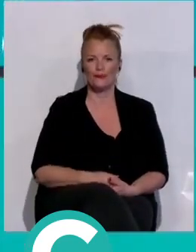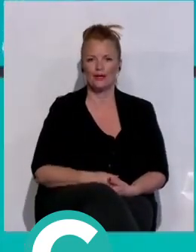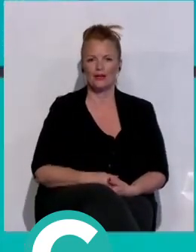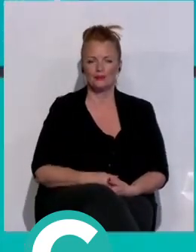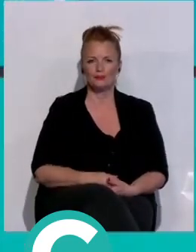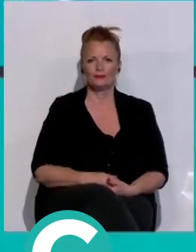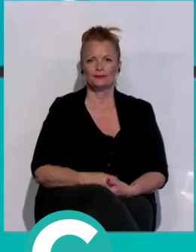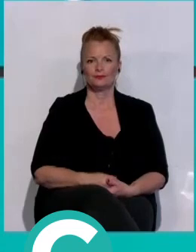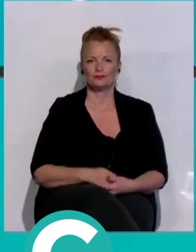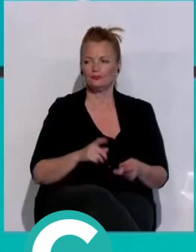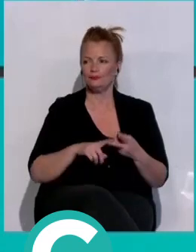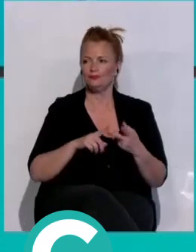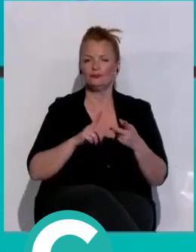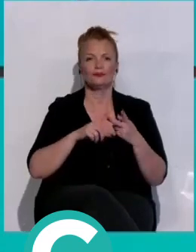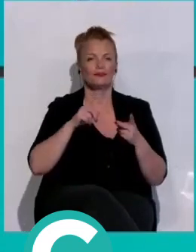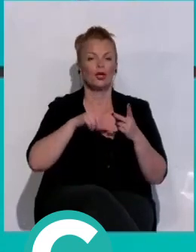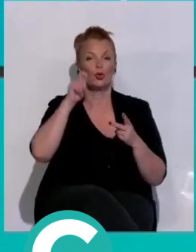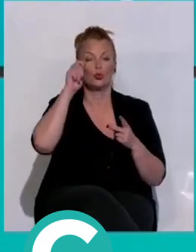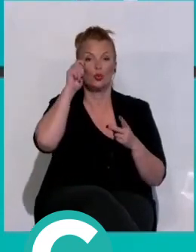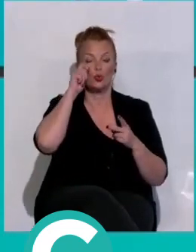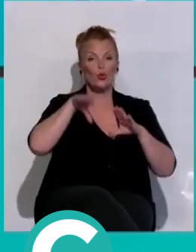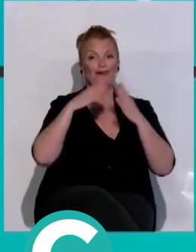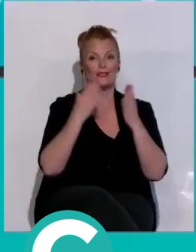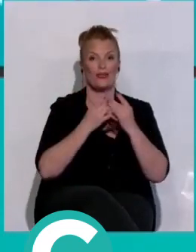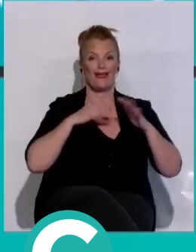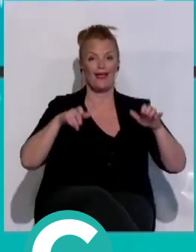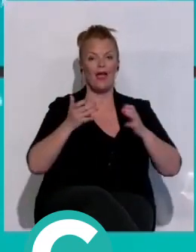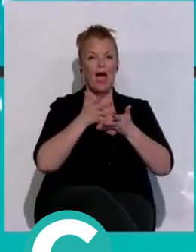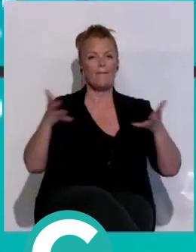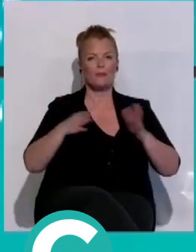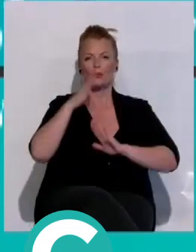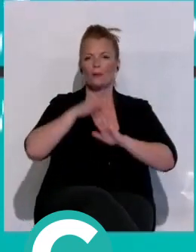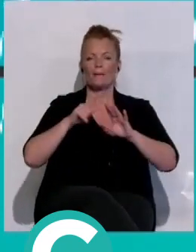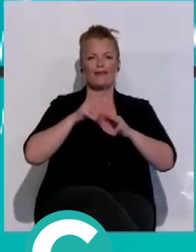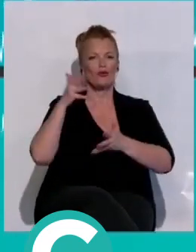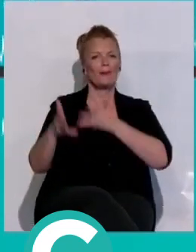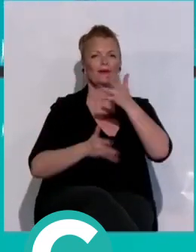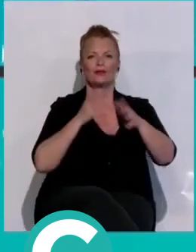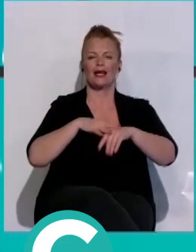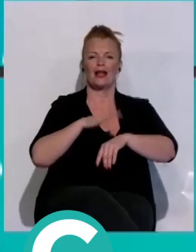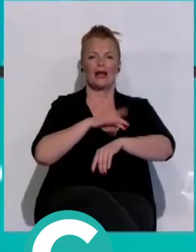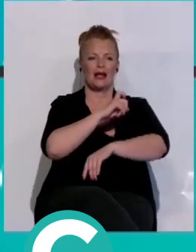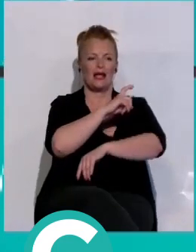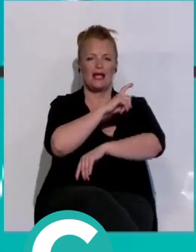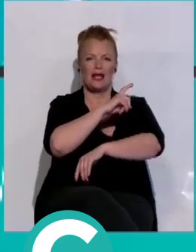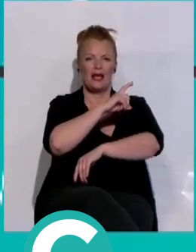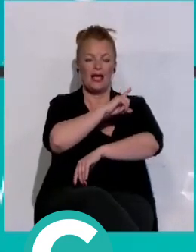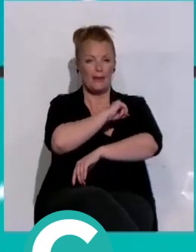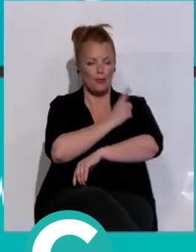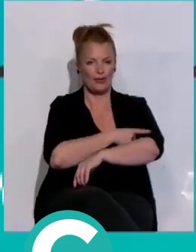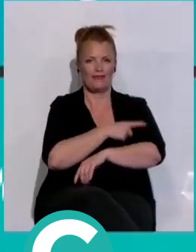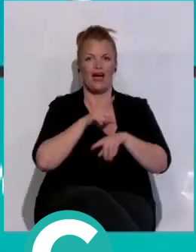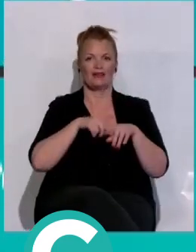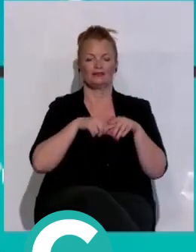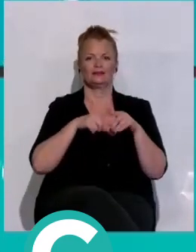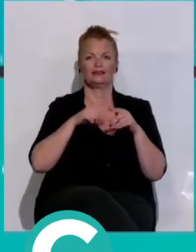Tour Universo Mujer llega a Cádiz con un amplio programa para fomentar la práctica deportiva. El evento, que reunirá a 32